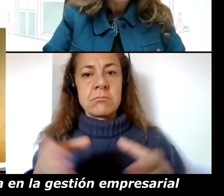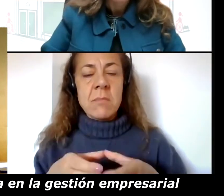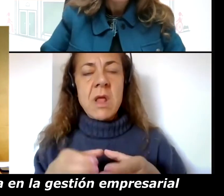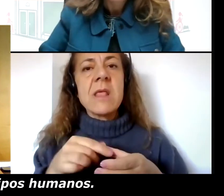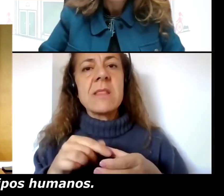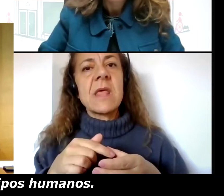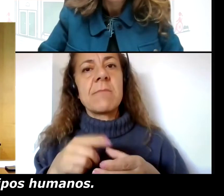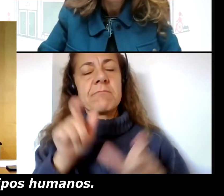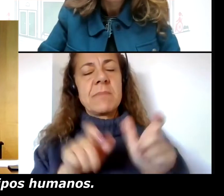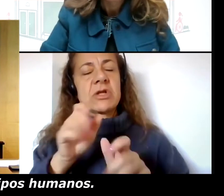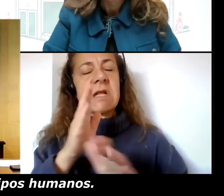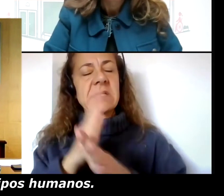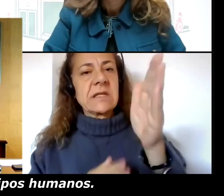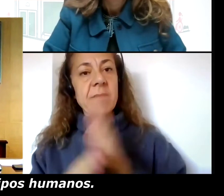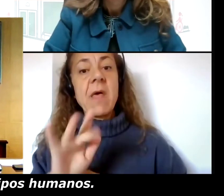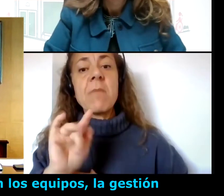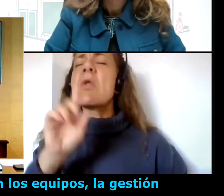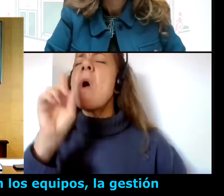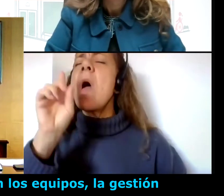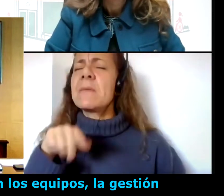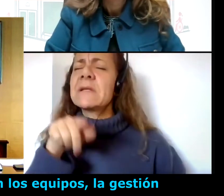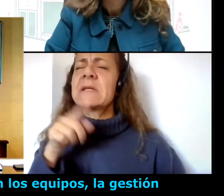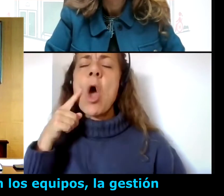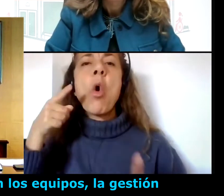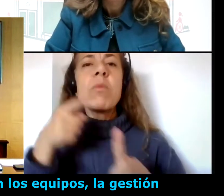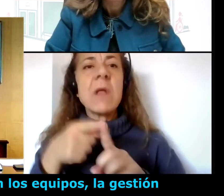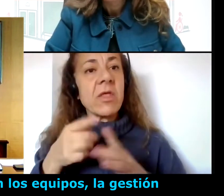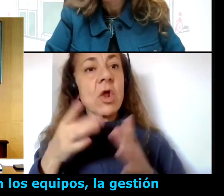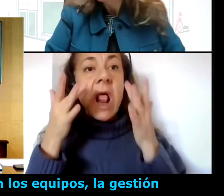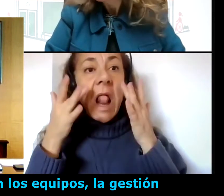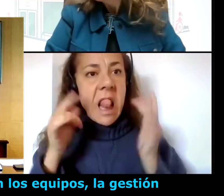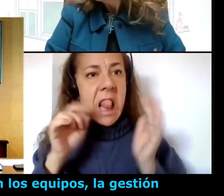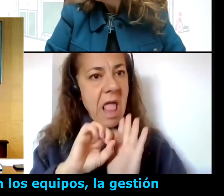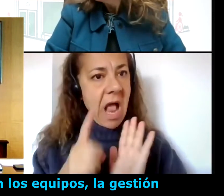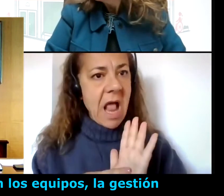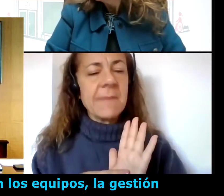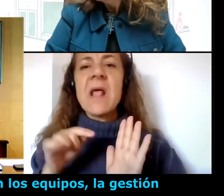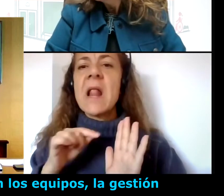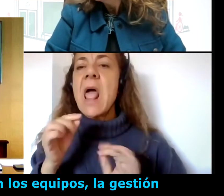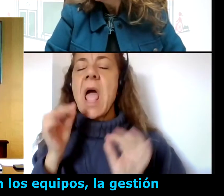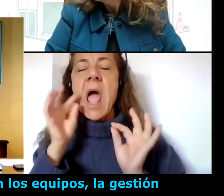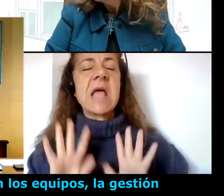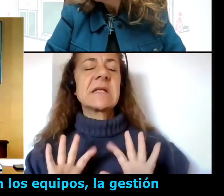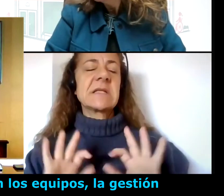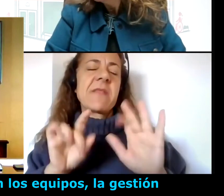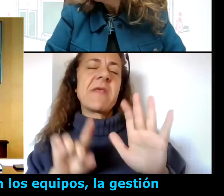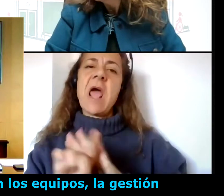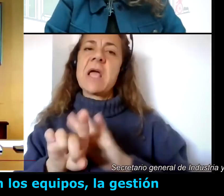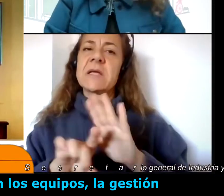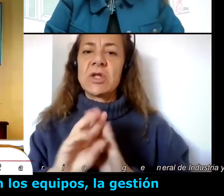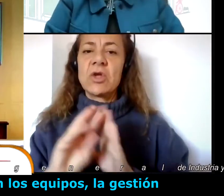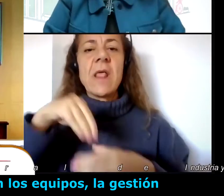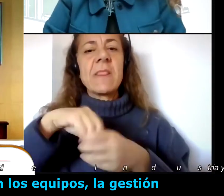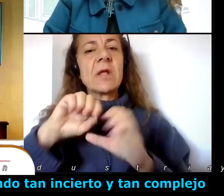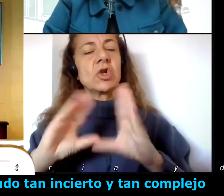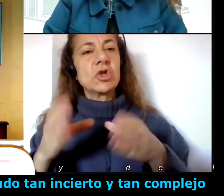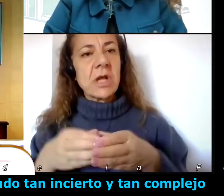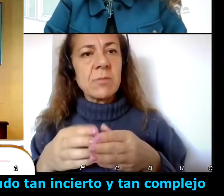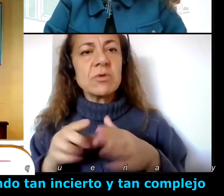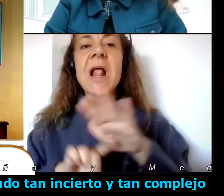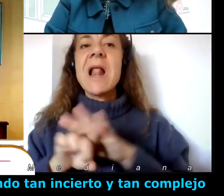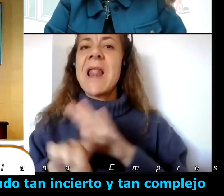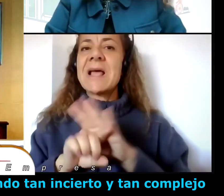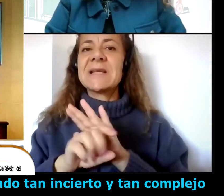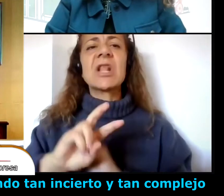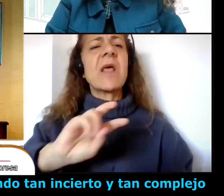gestión empresarial depende de los equipos humanos. La excelencia en la gestión, en los equipos, la gestión de la